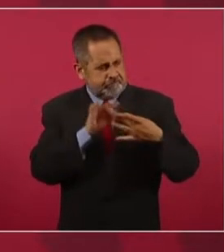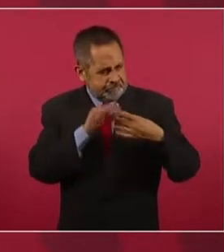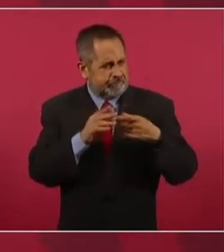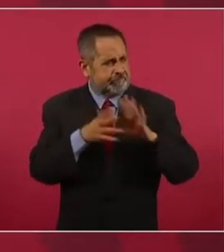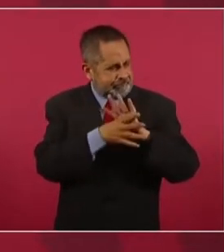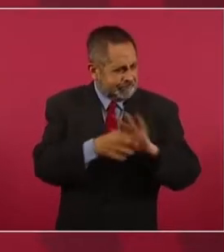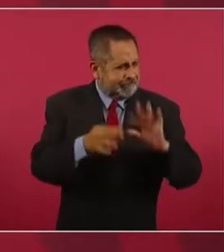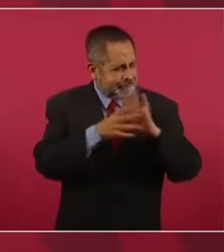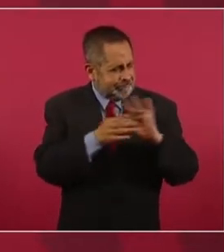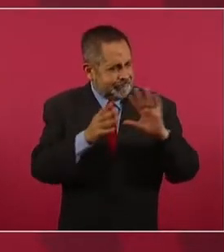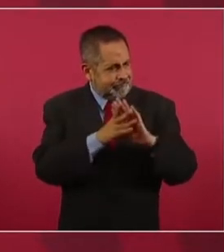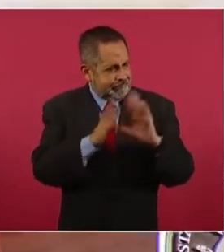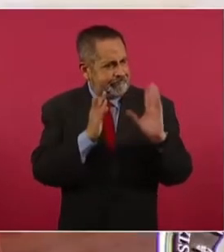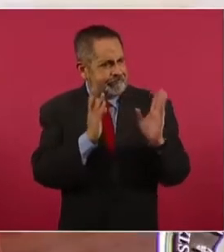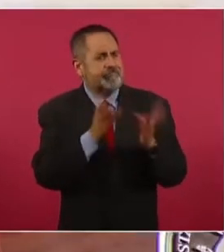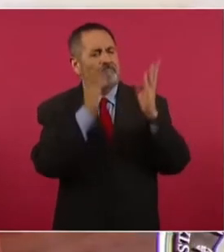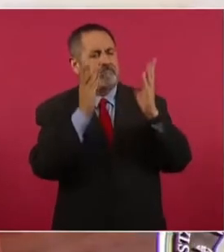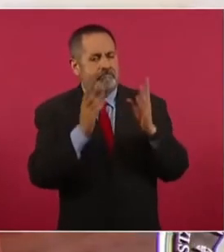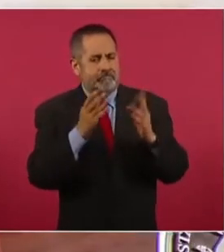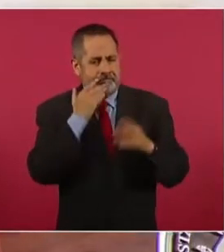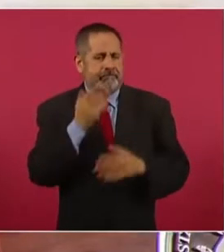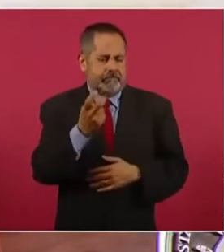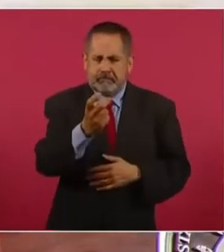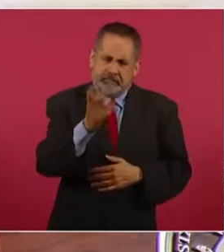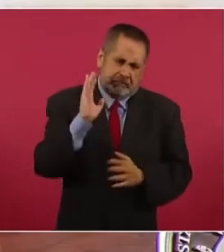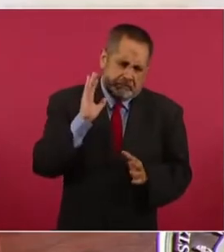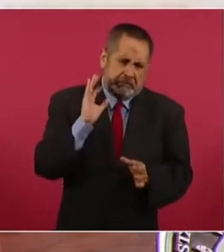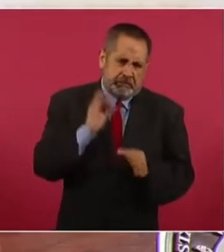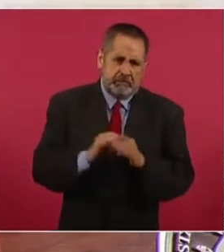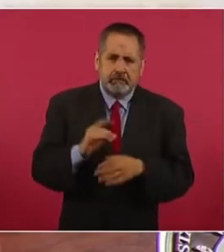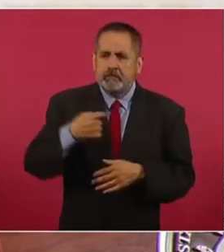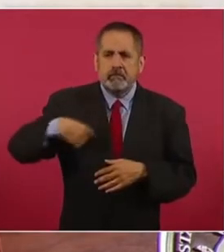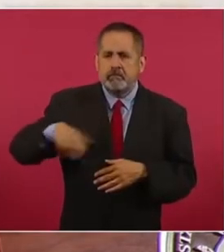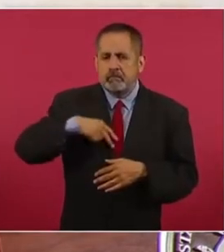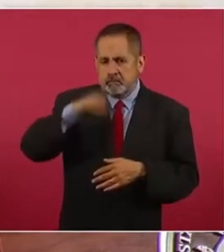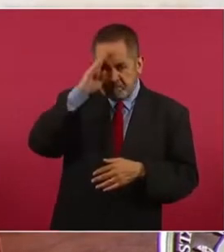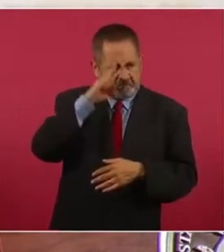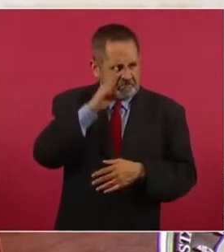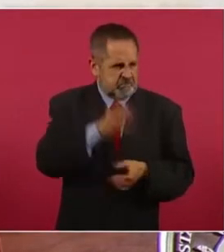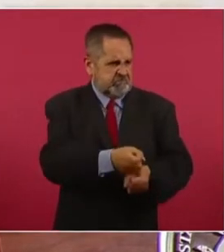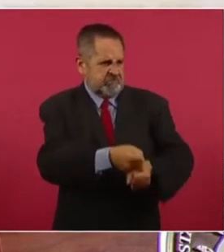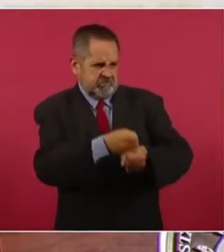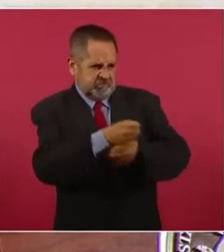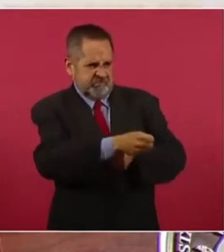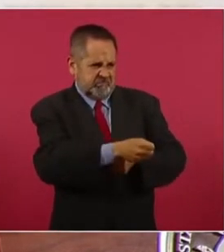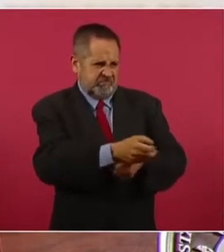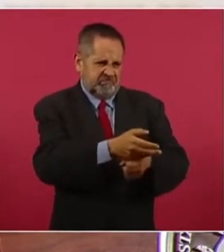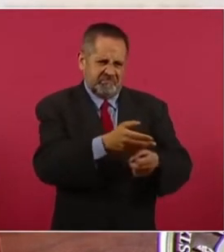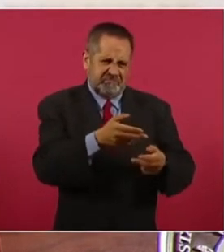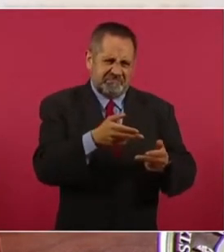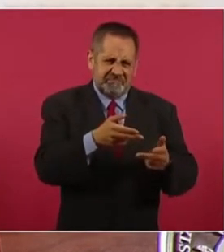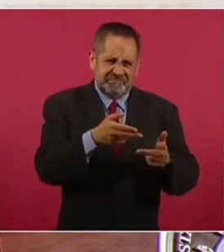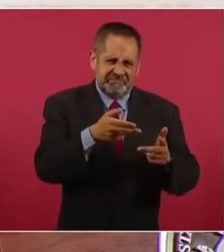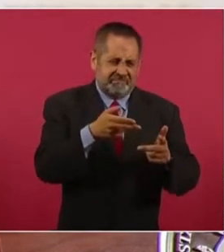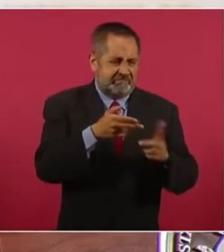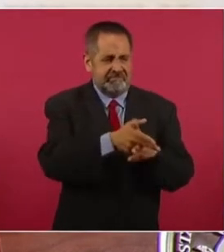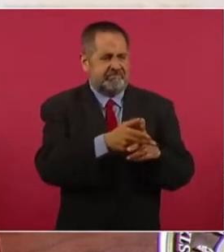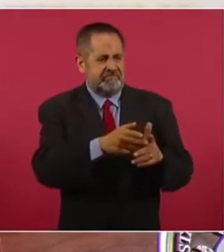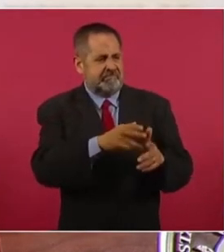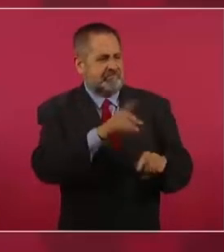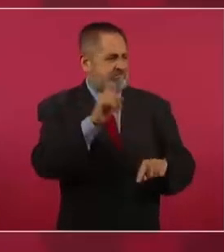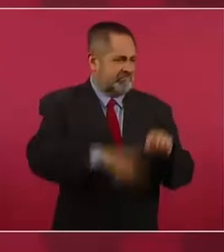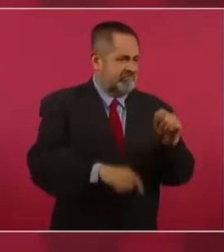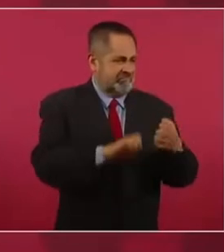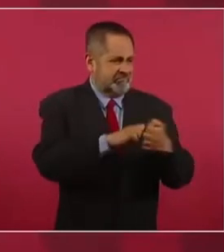No estamos pensando en destruir a enemigos,